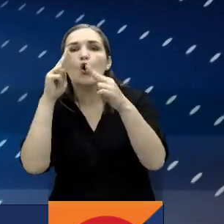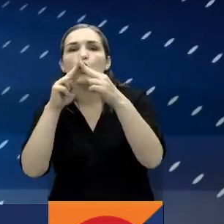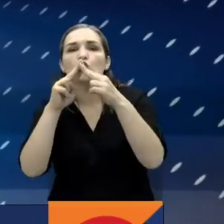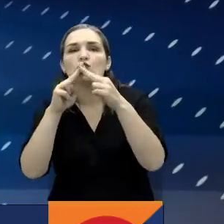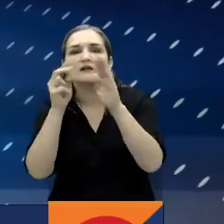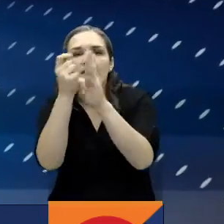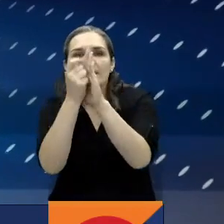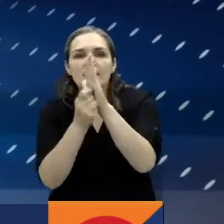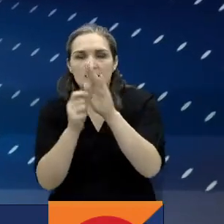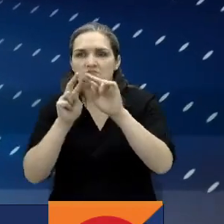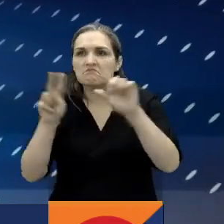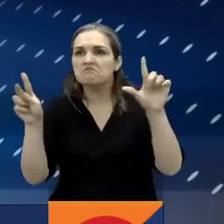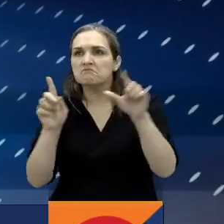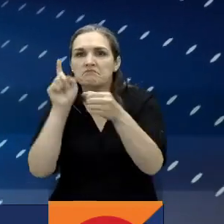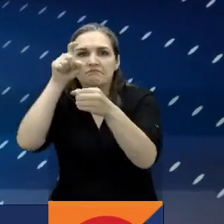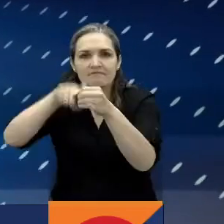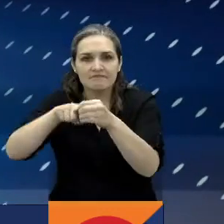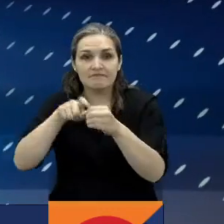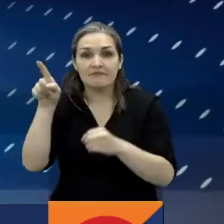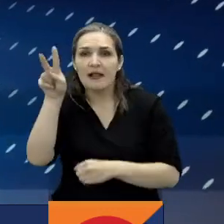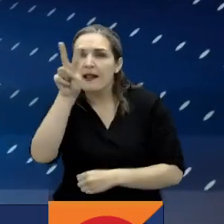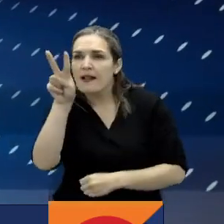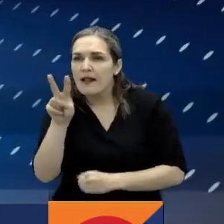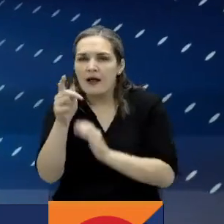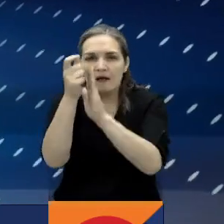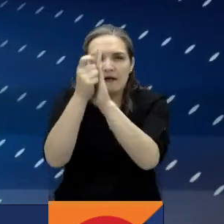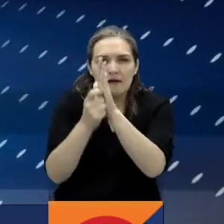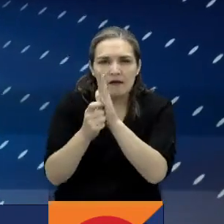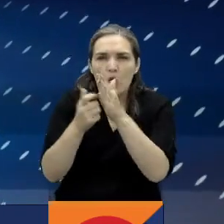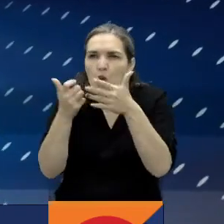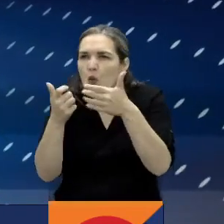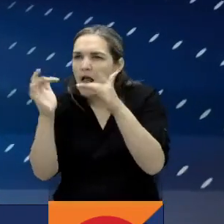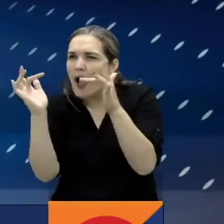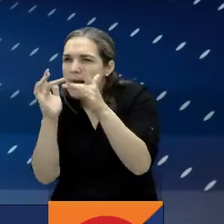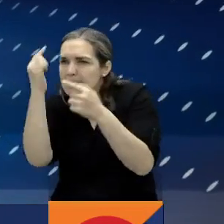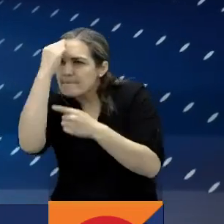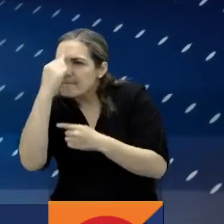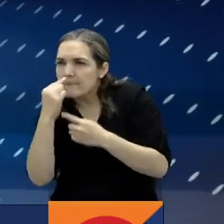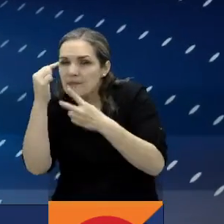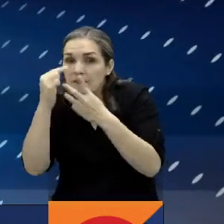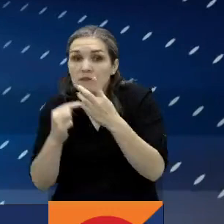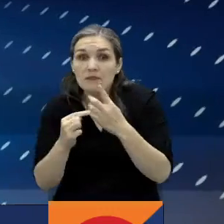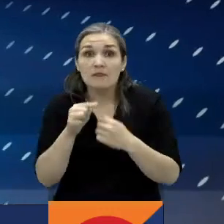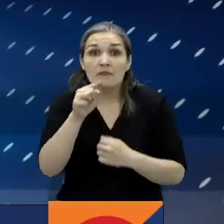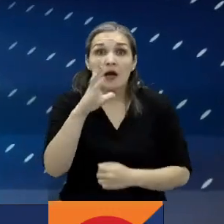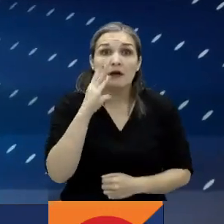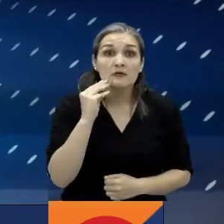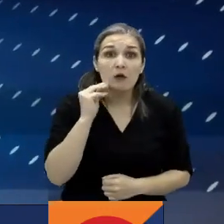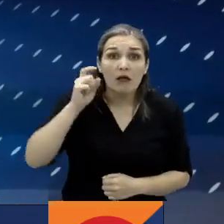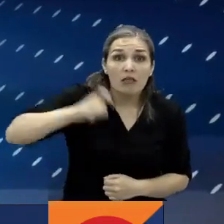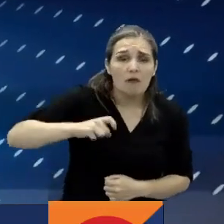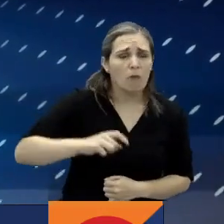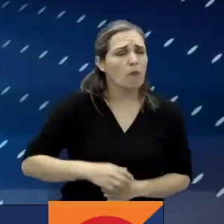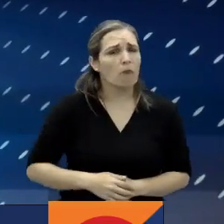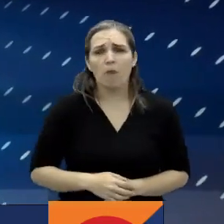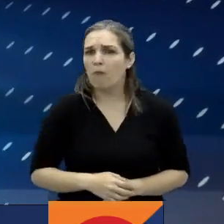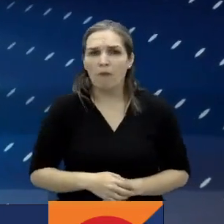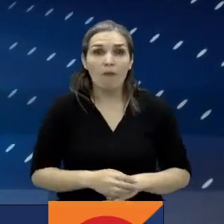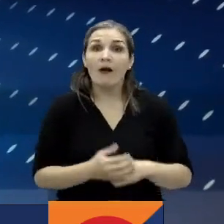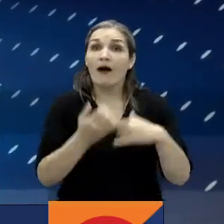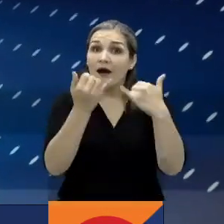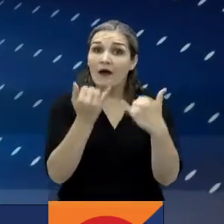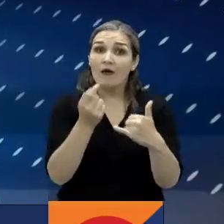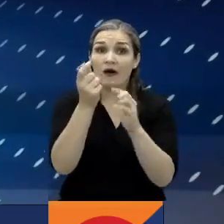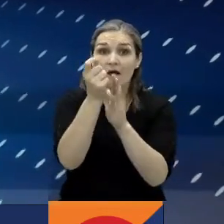aquí. Lea con atención la descripción y requisitos de la convocatoria, que no requiere experiencia. Tenga presente que la